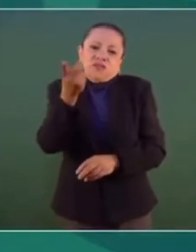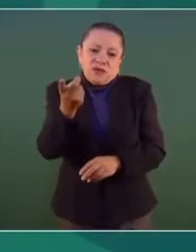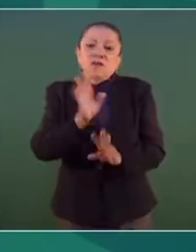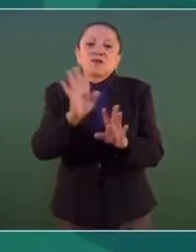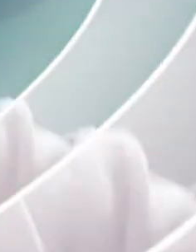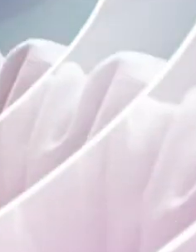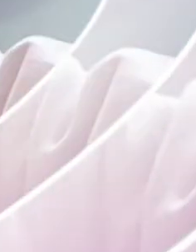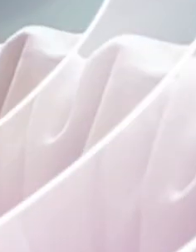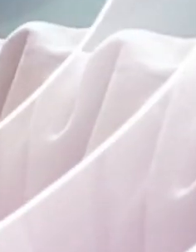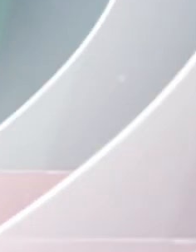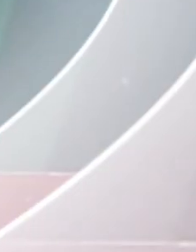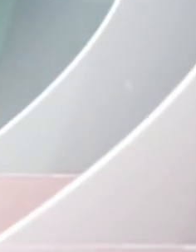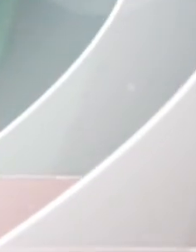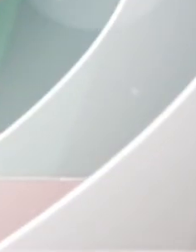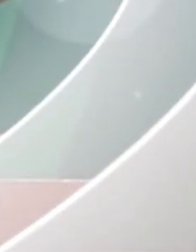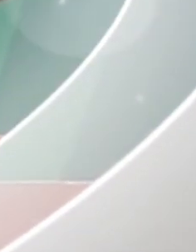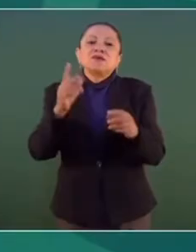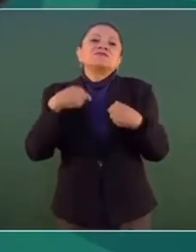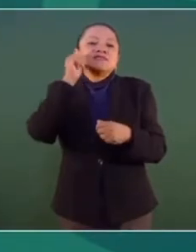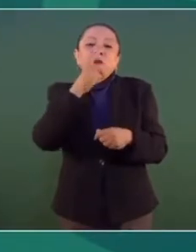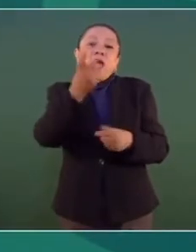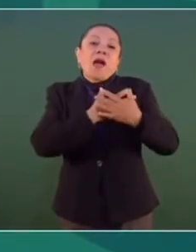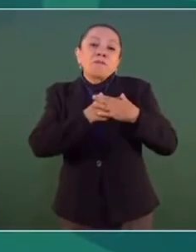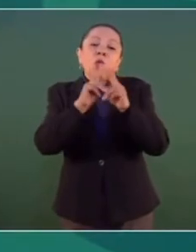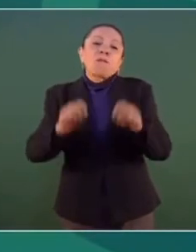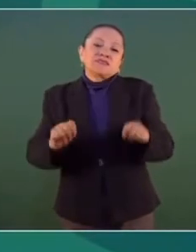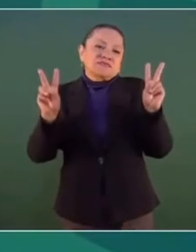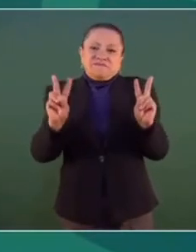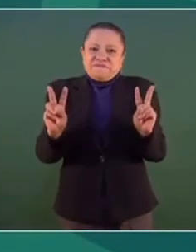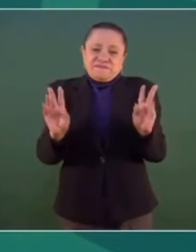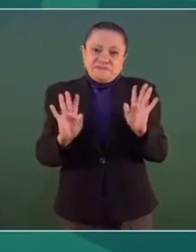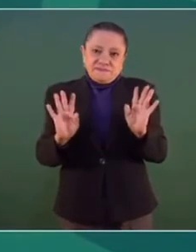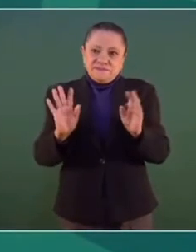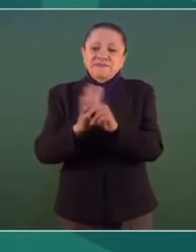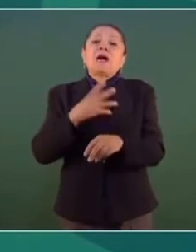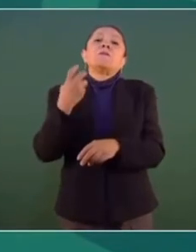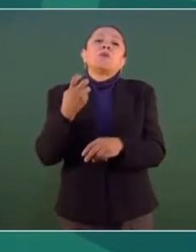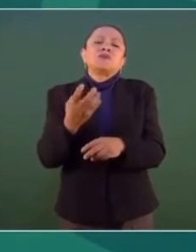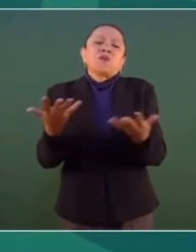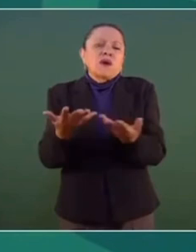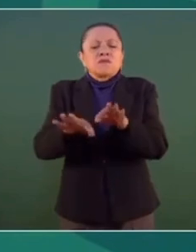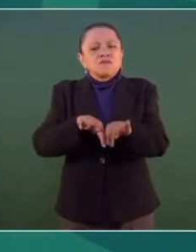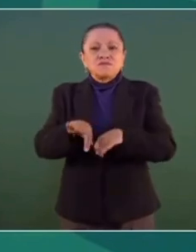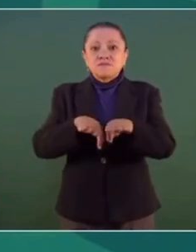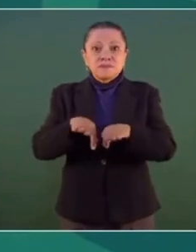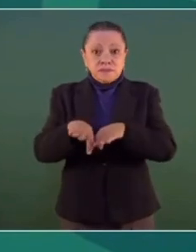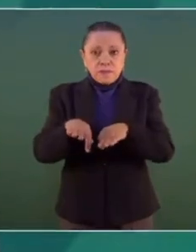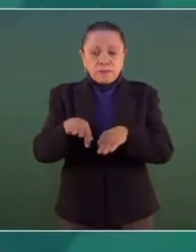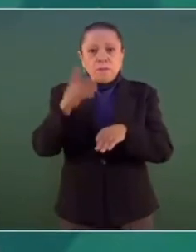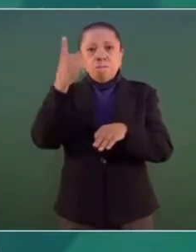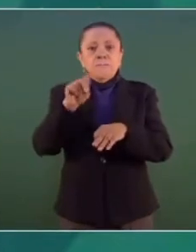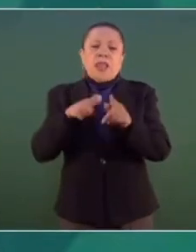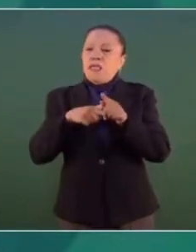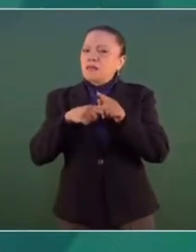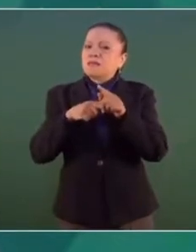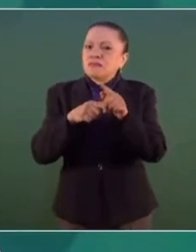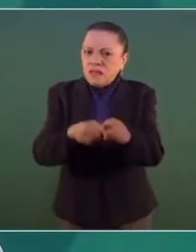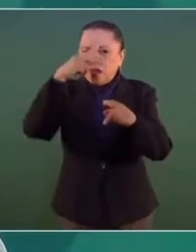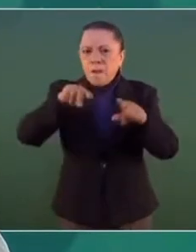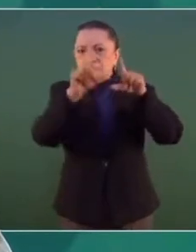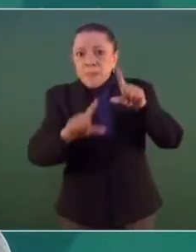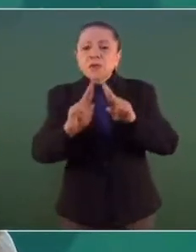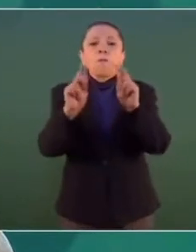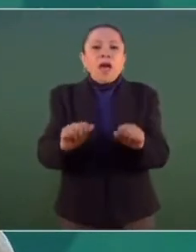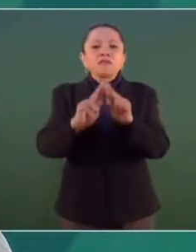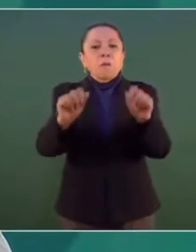Amor y paz, amor y paz. Entonces, estamos haciendo una labor para seguir pacificando a México y vamos avanzando.